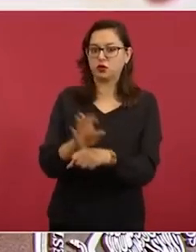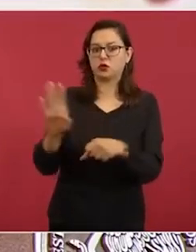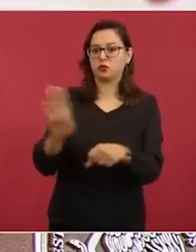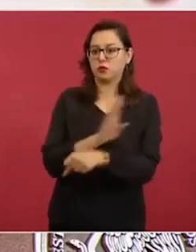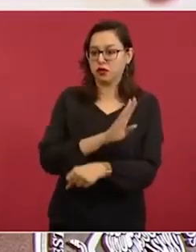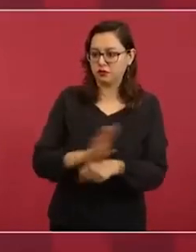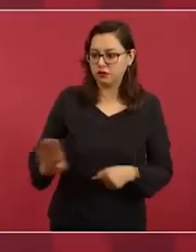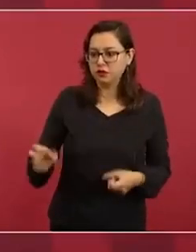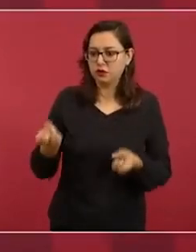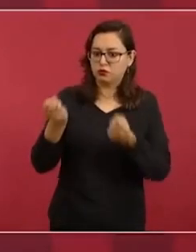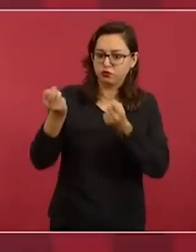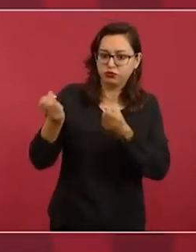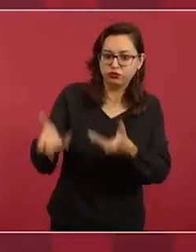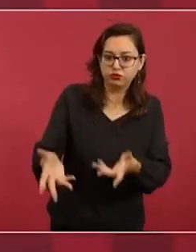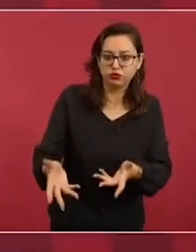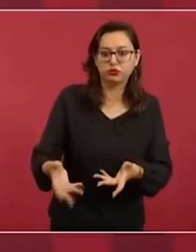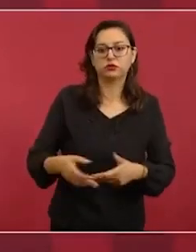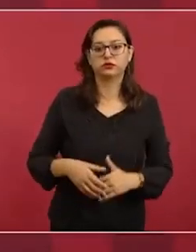beneficio del pueblo,